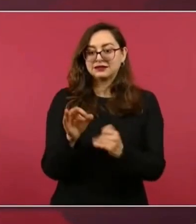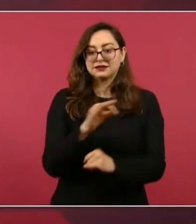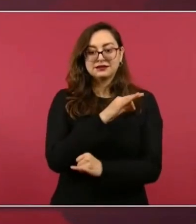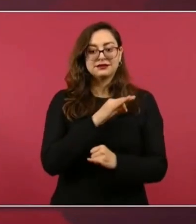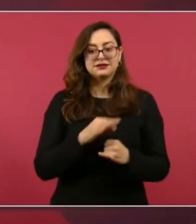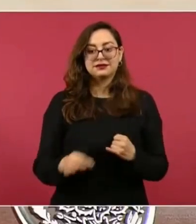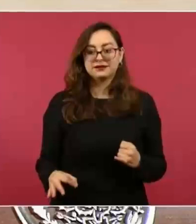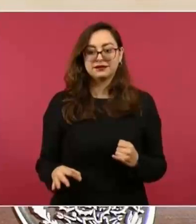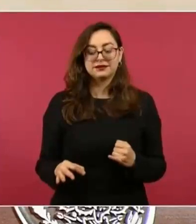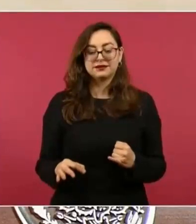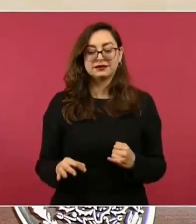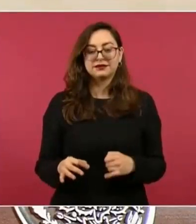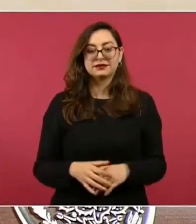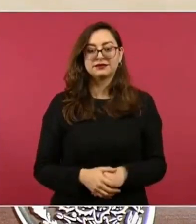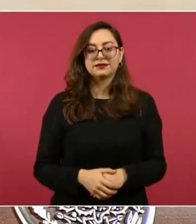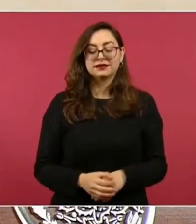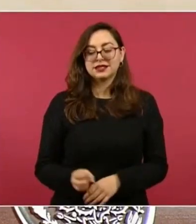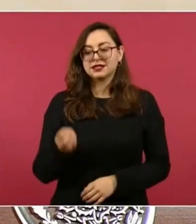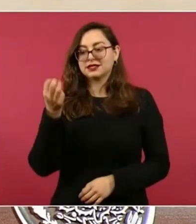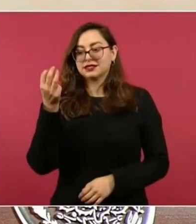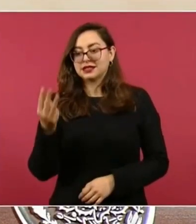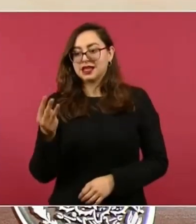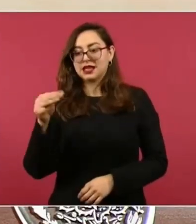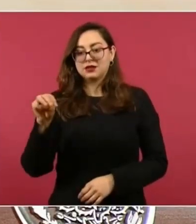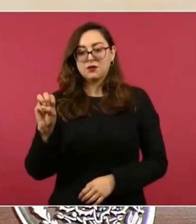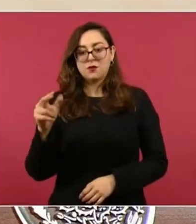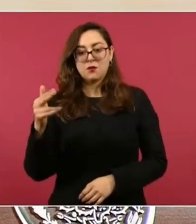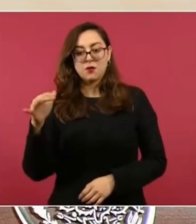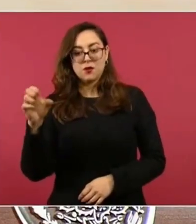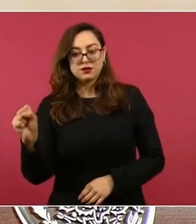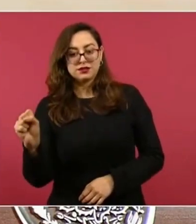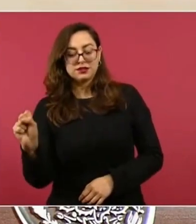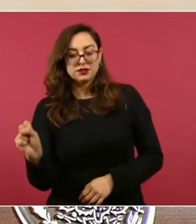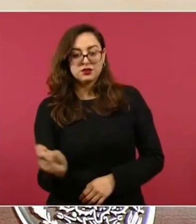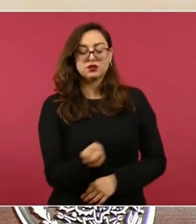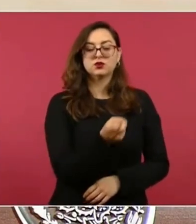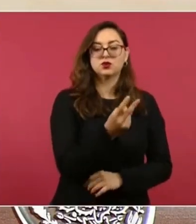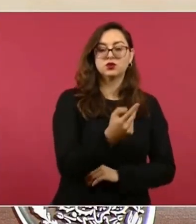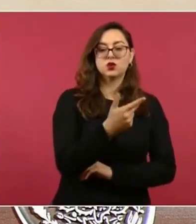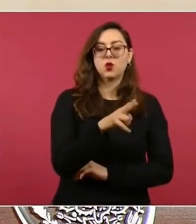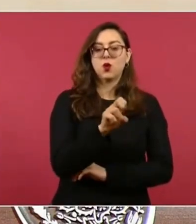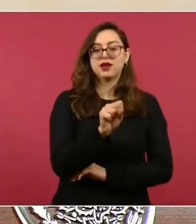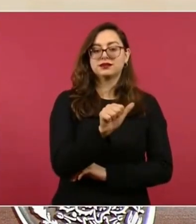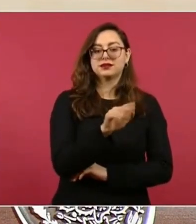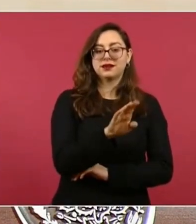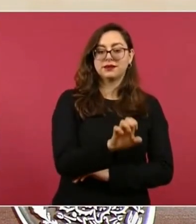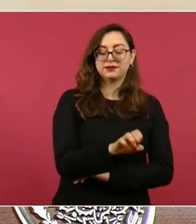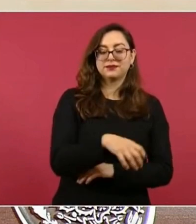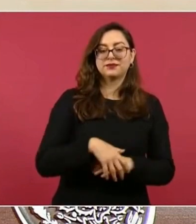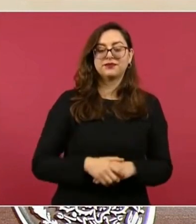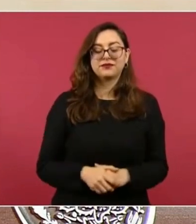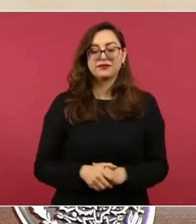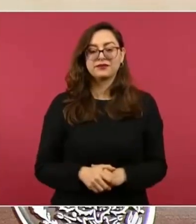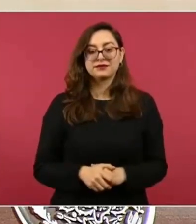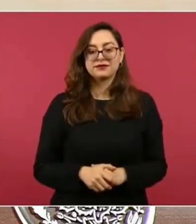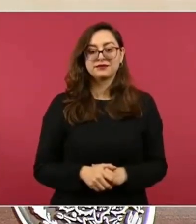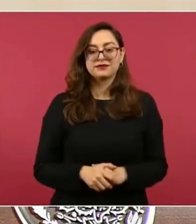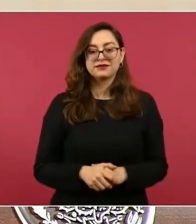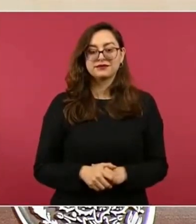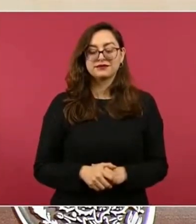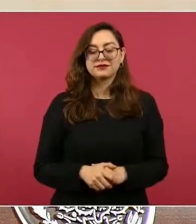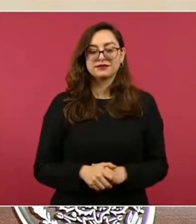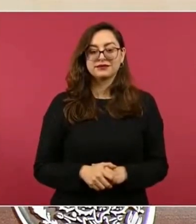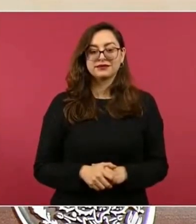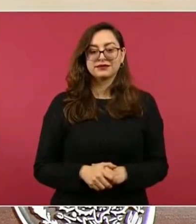Tres Mochis, dos Guasave. Y tocan